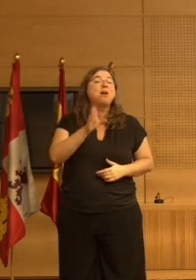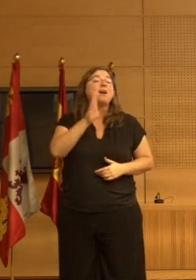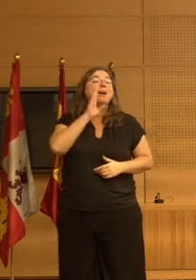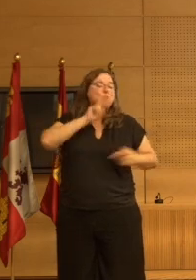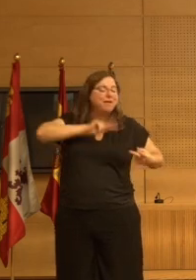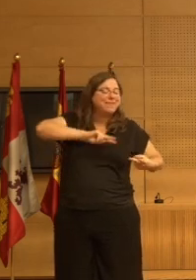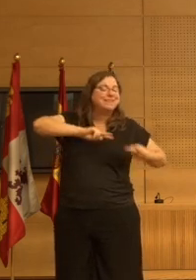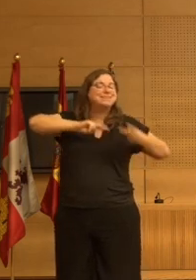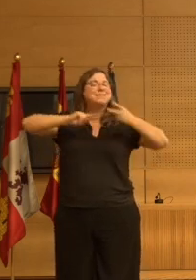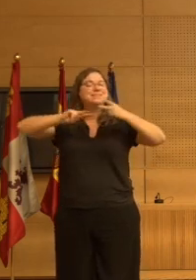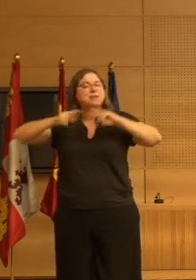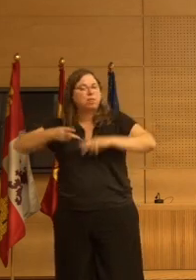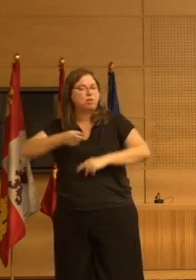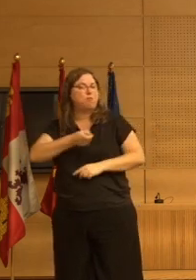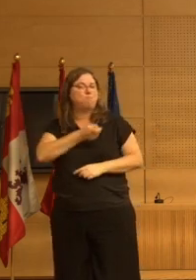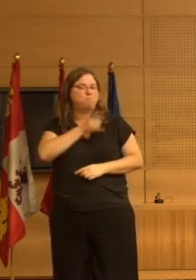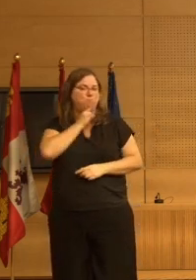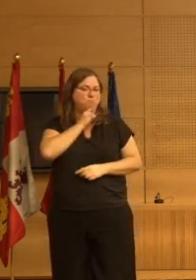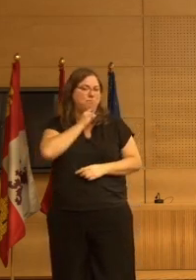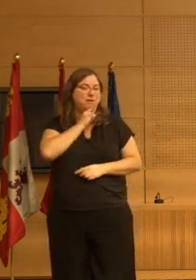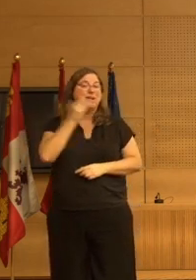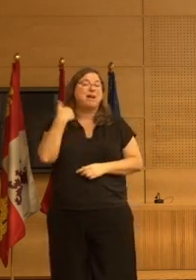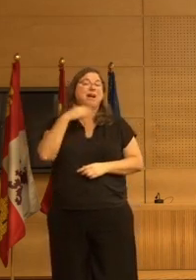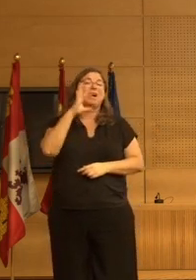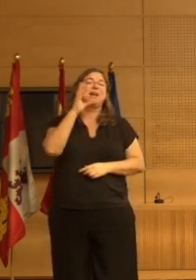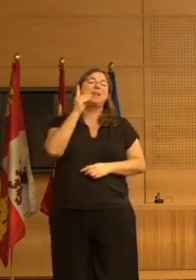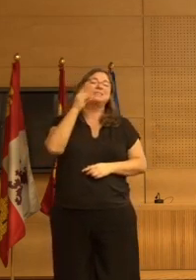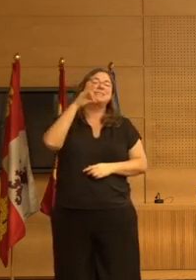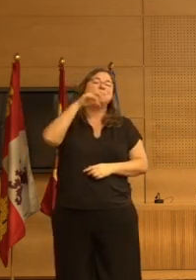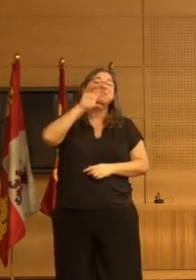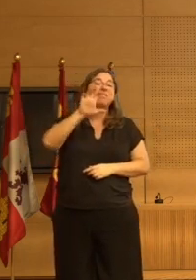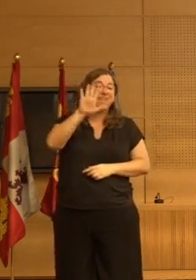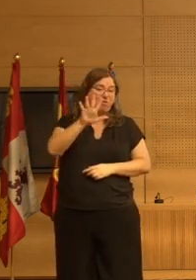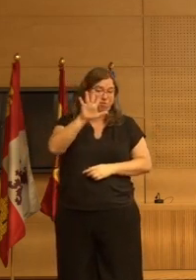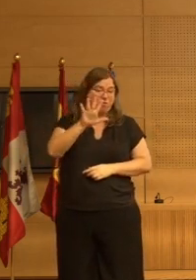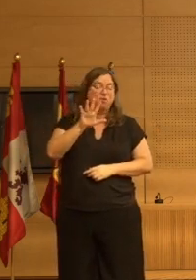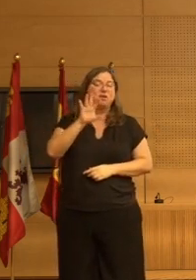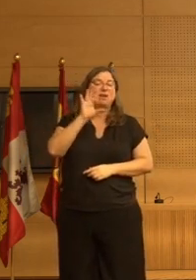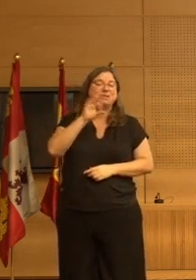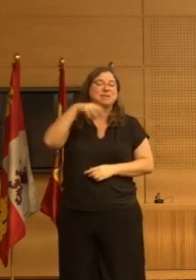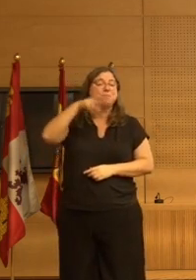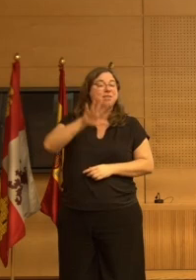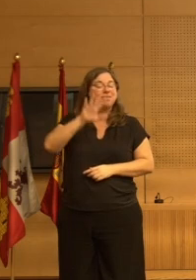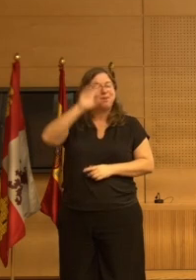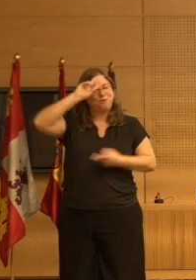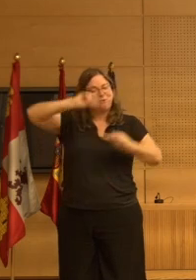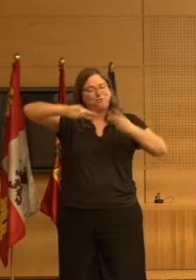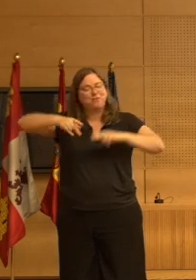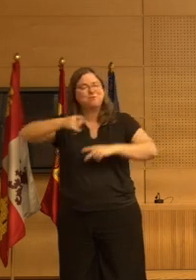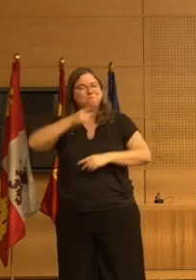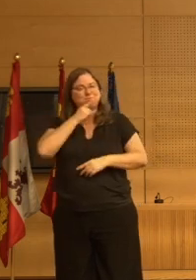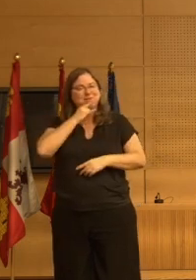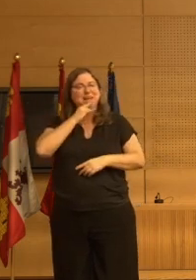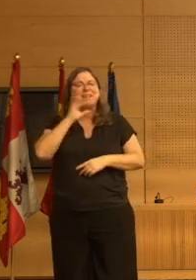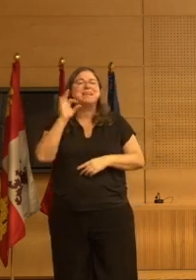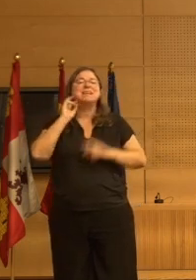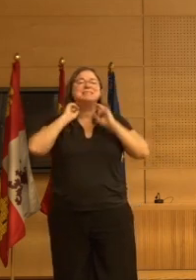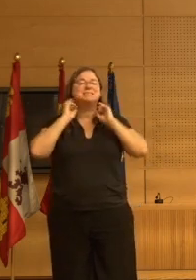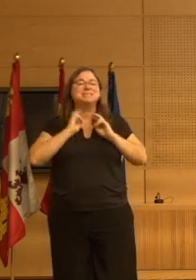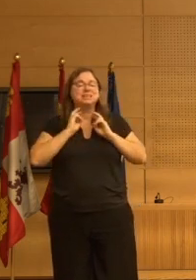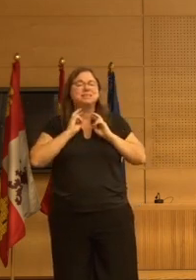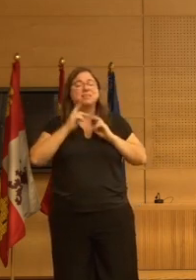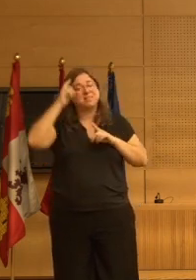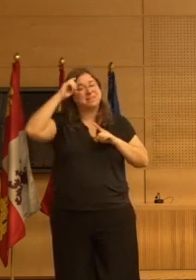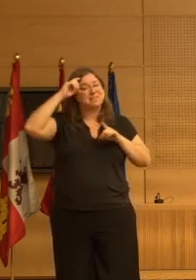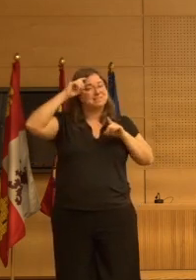traducido estaba mal traducido el DSM-5 es distress el DSM-5 para que haya diagnóstico de síndrome